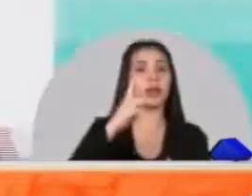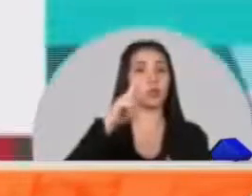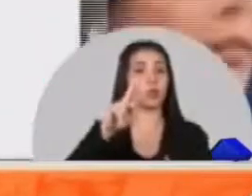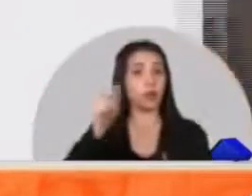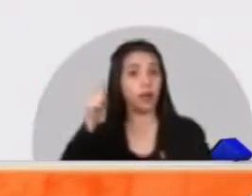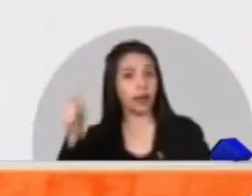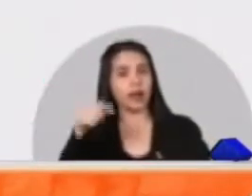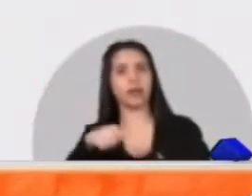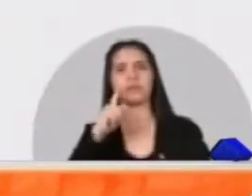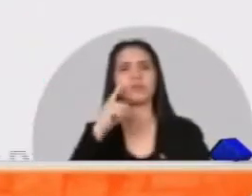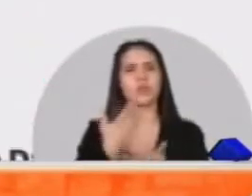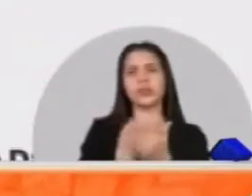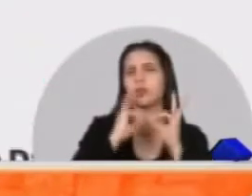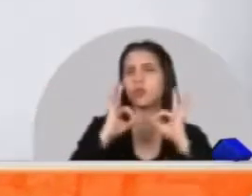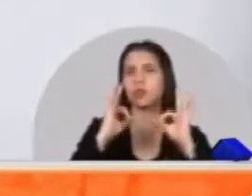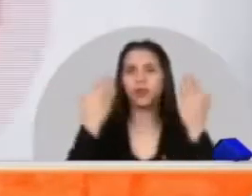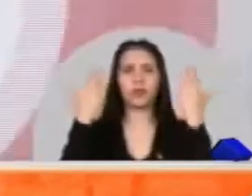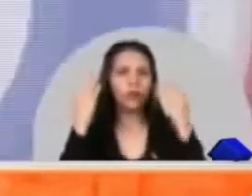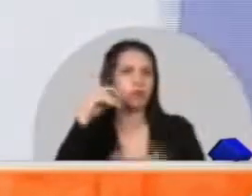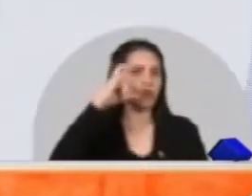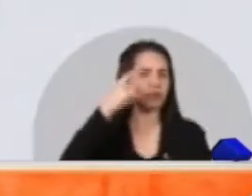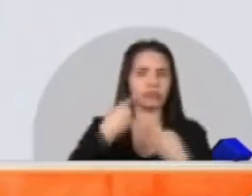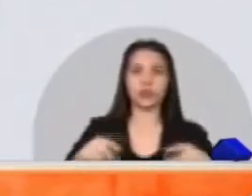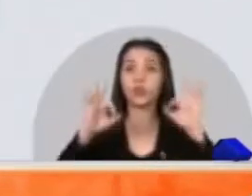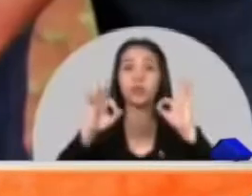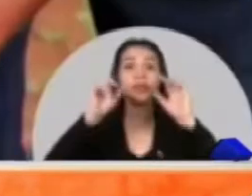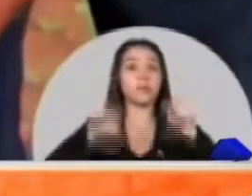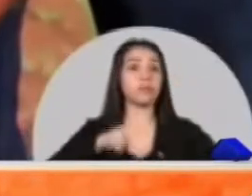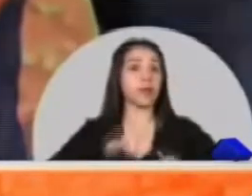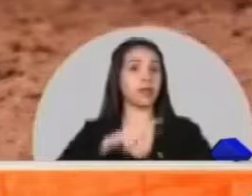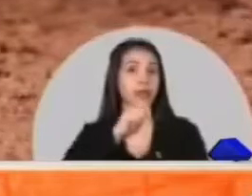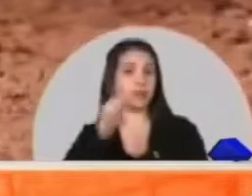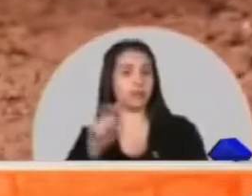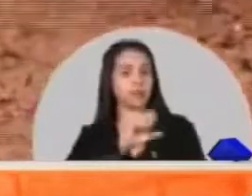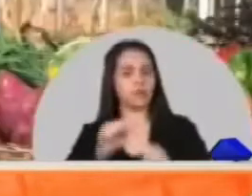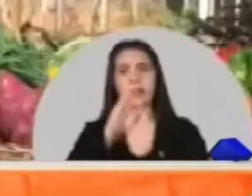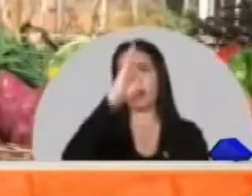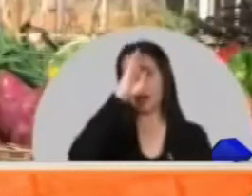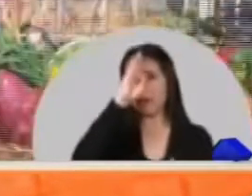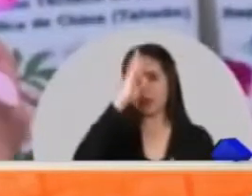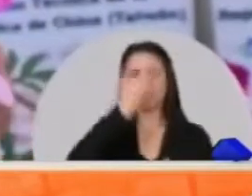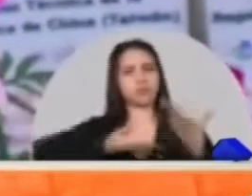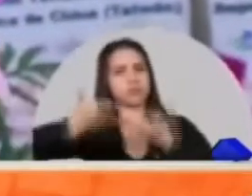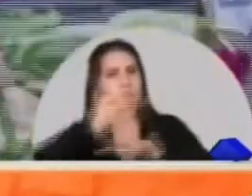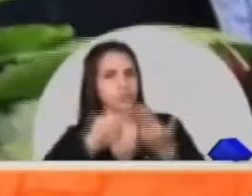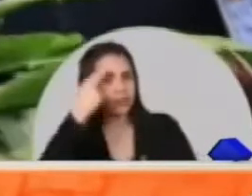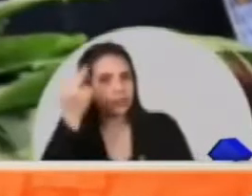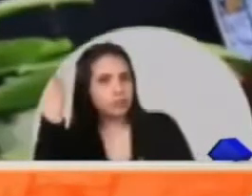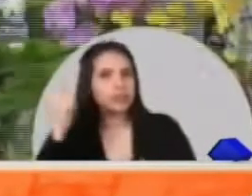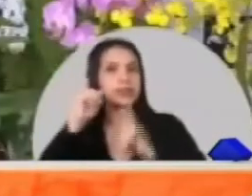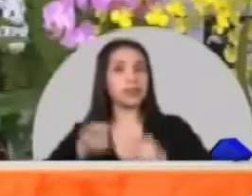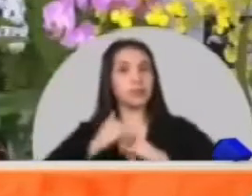la señora Silvana Abdo, primera dama de la nación, anunció a través de las redes sociales que pronto llegará un programa que busca